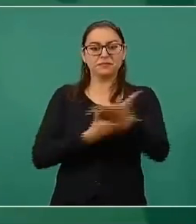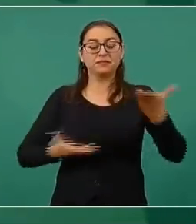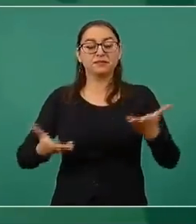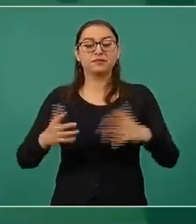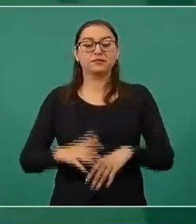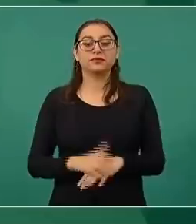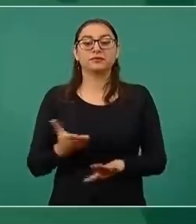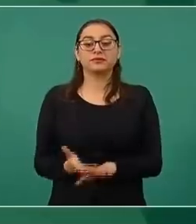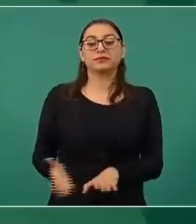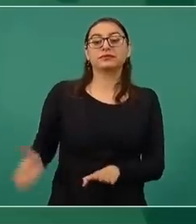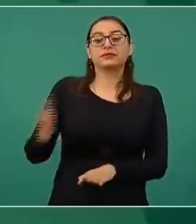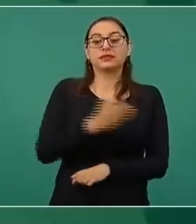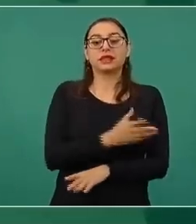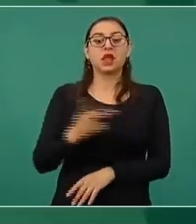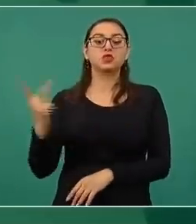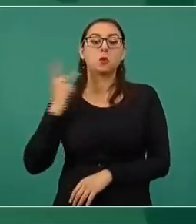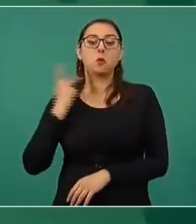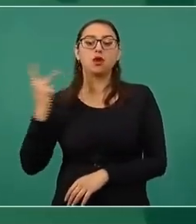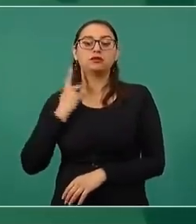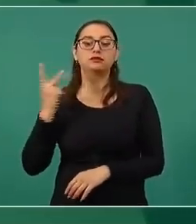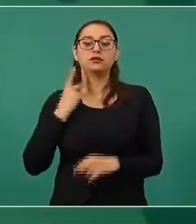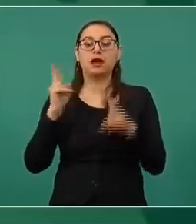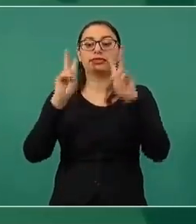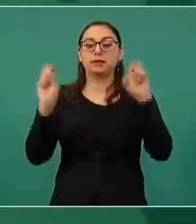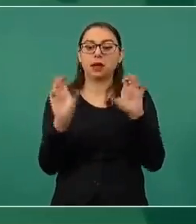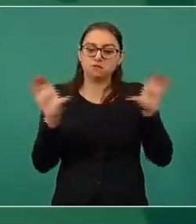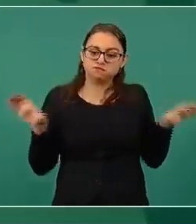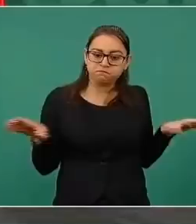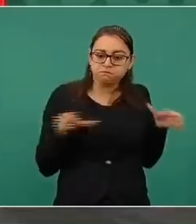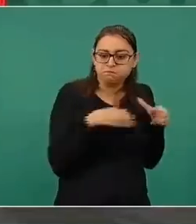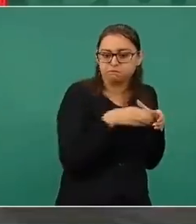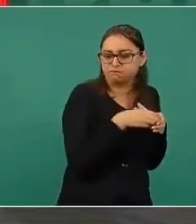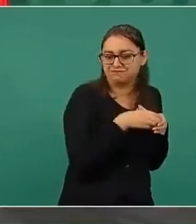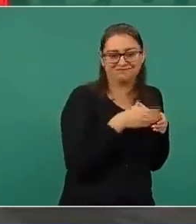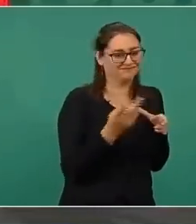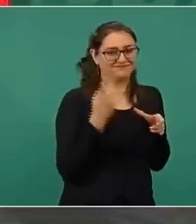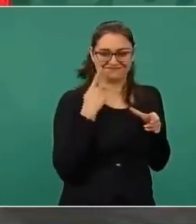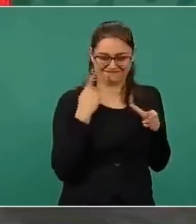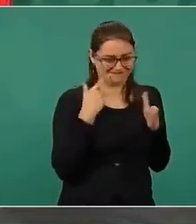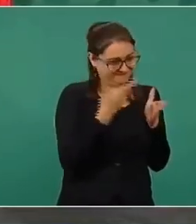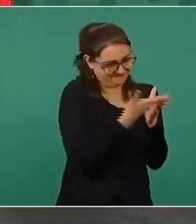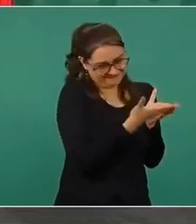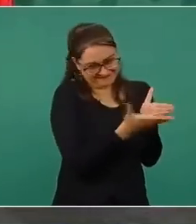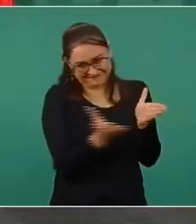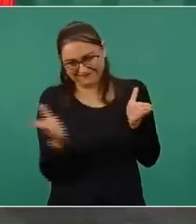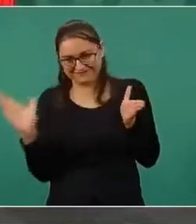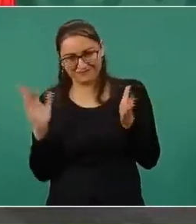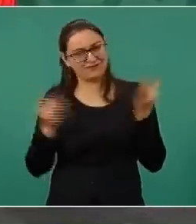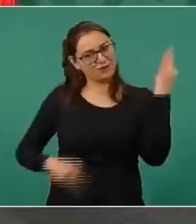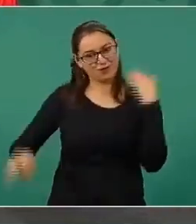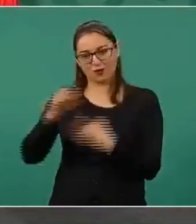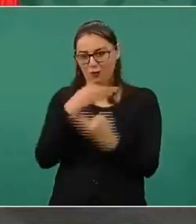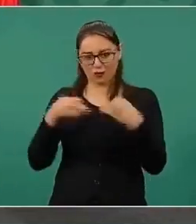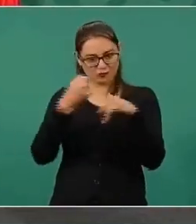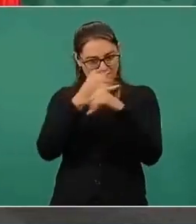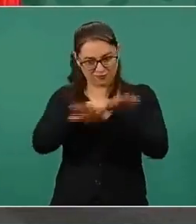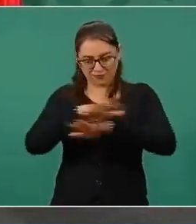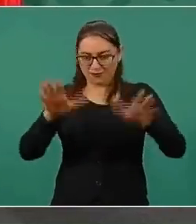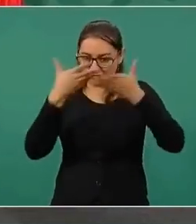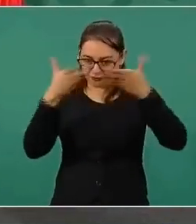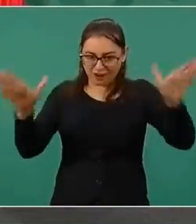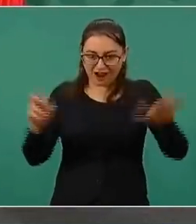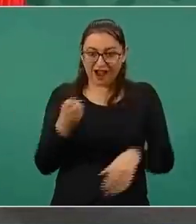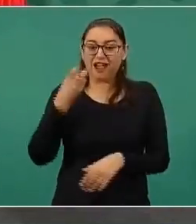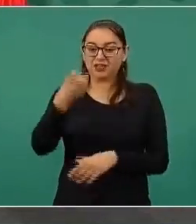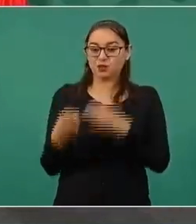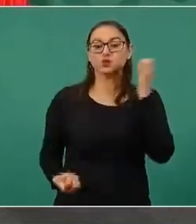política era asunto de los políticos y ahora la política es asunto de todos, eso es parte